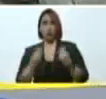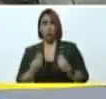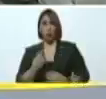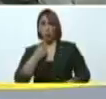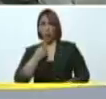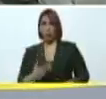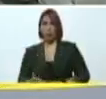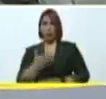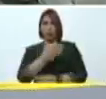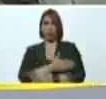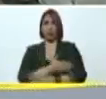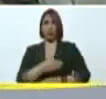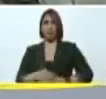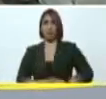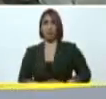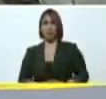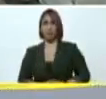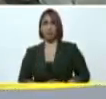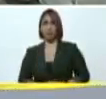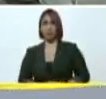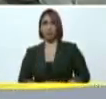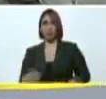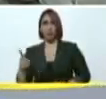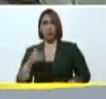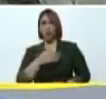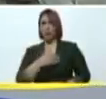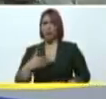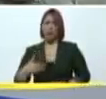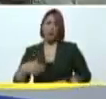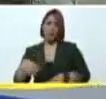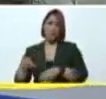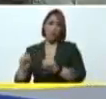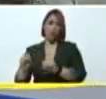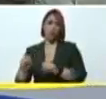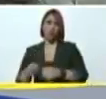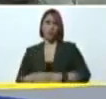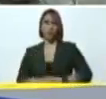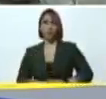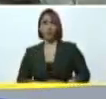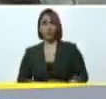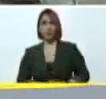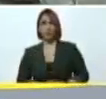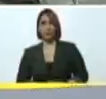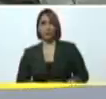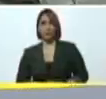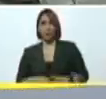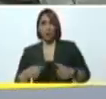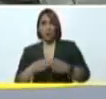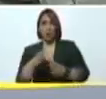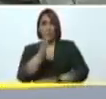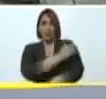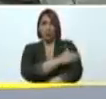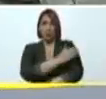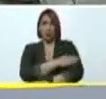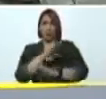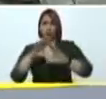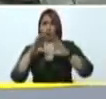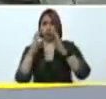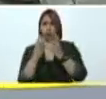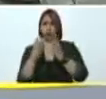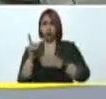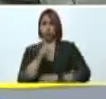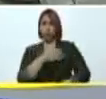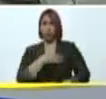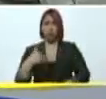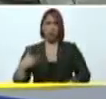lo que no quiere el imperialismo y las derechas mundiales lo que